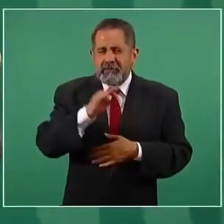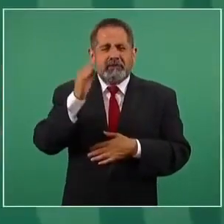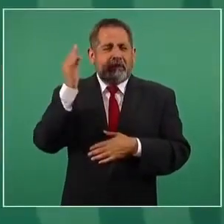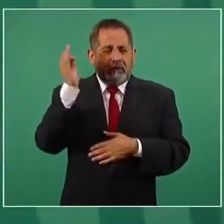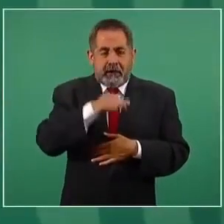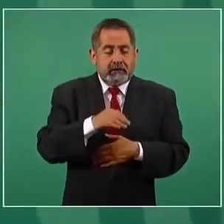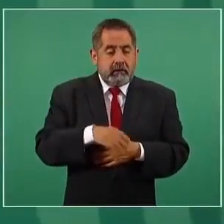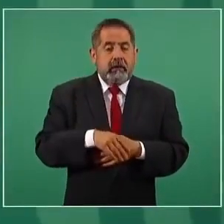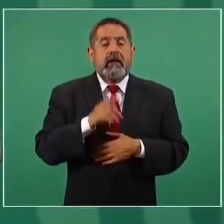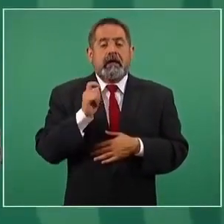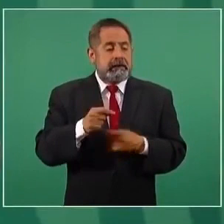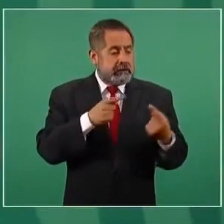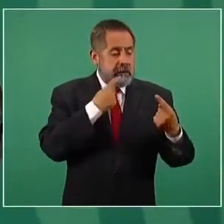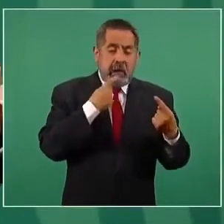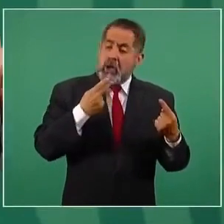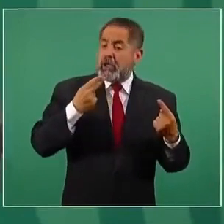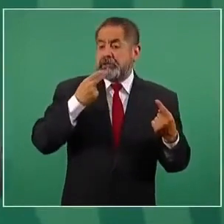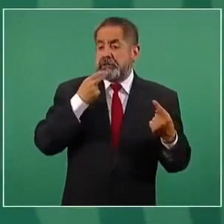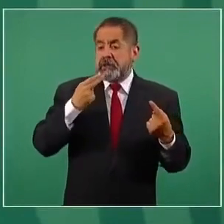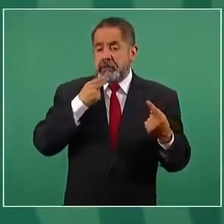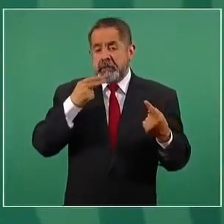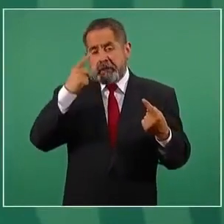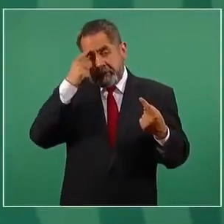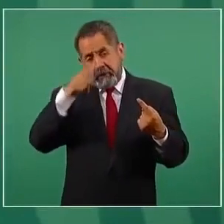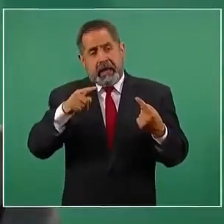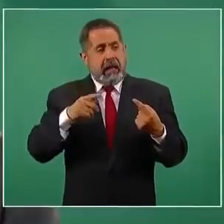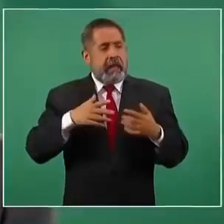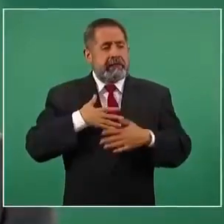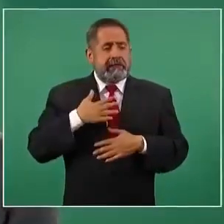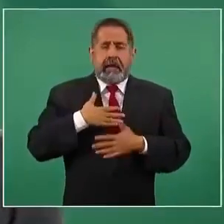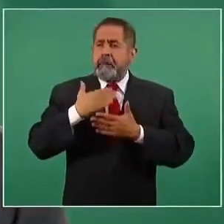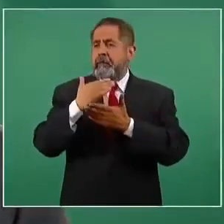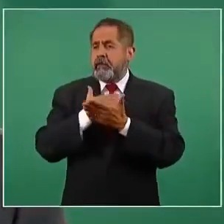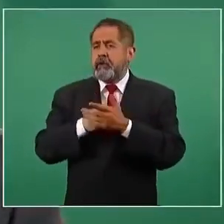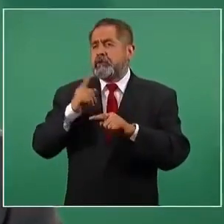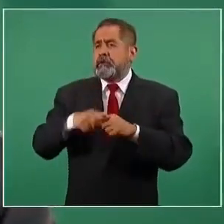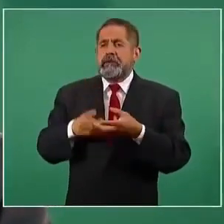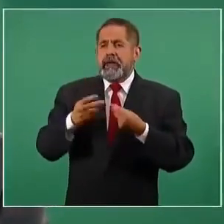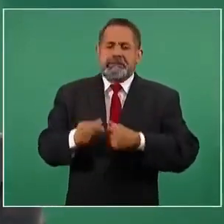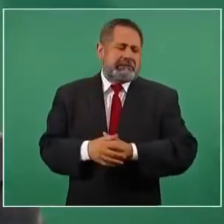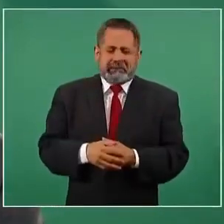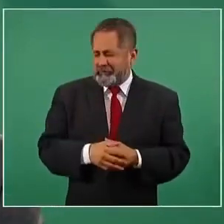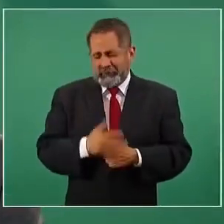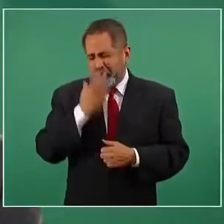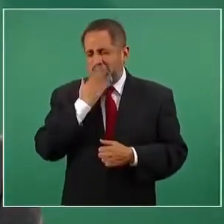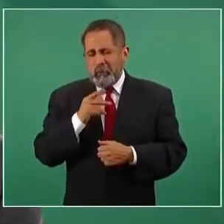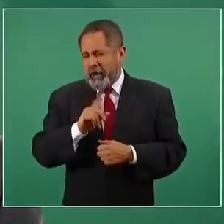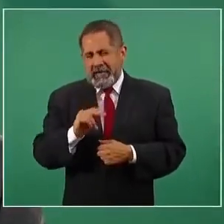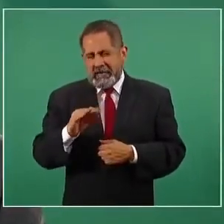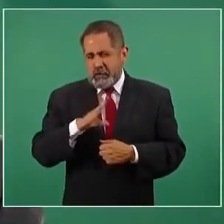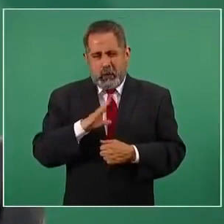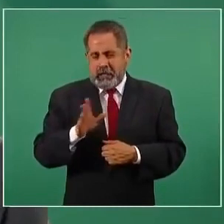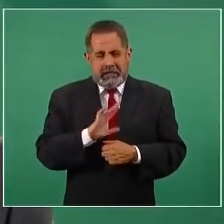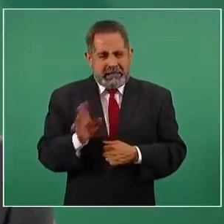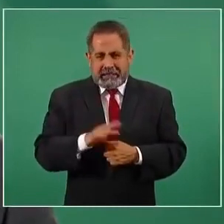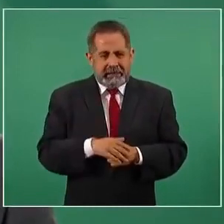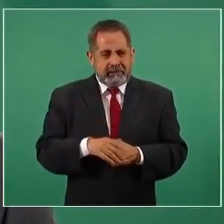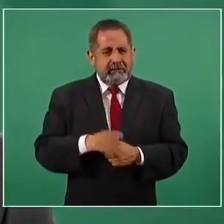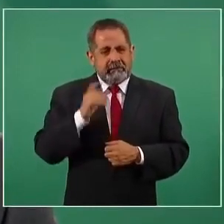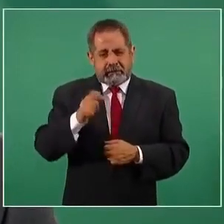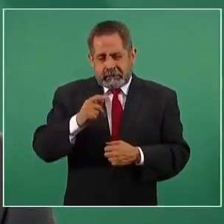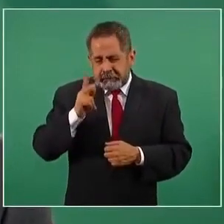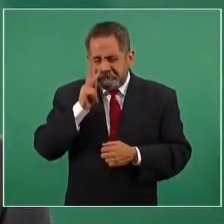de que es un mecanismo útil para la cesación, para dejar de fumar. La evidencia científica lo que muestra ya de manera muy